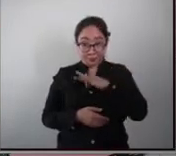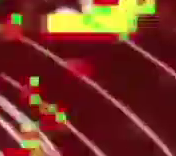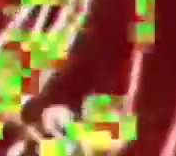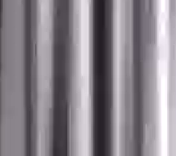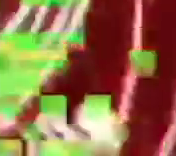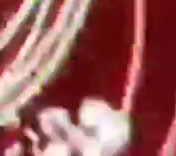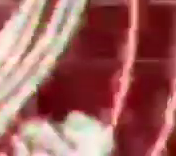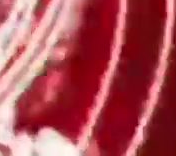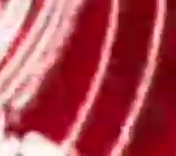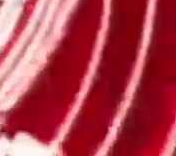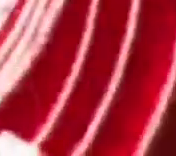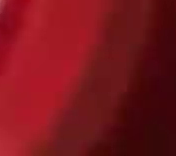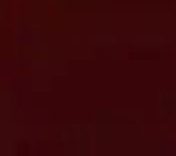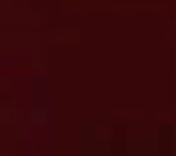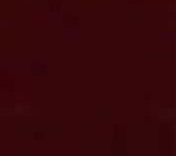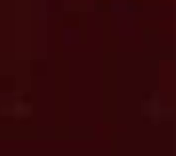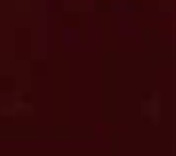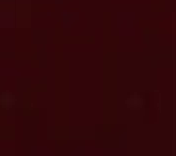claro